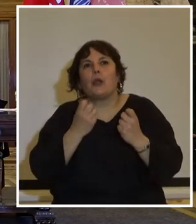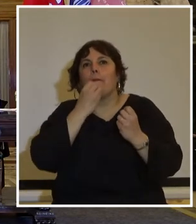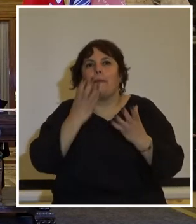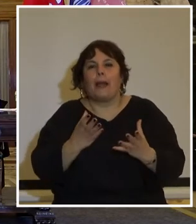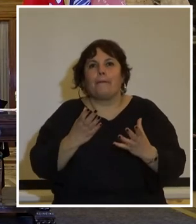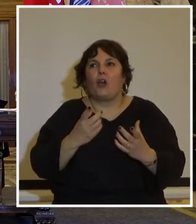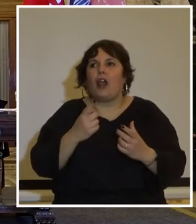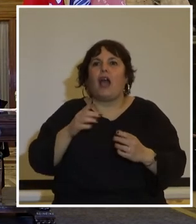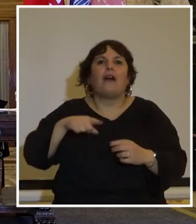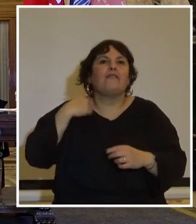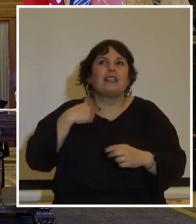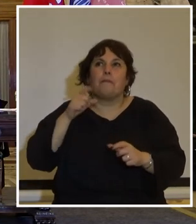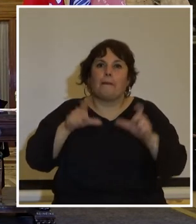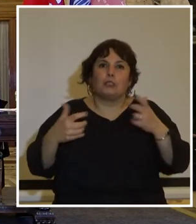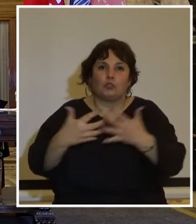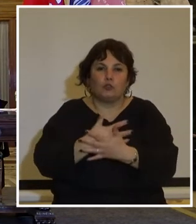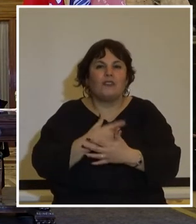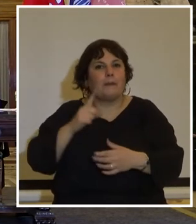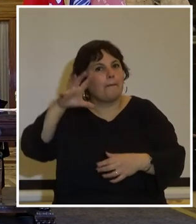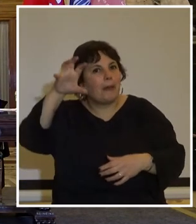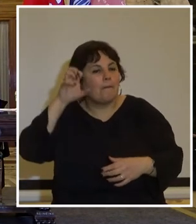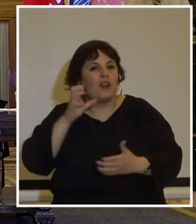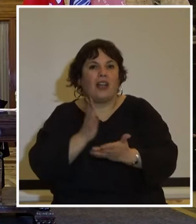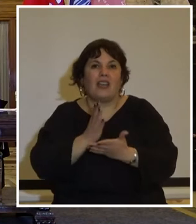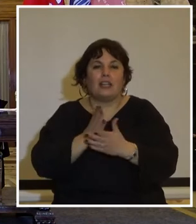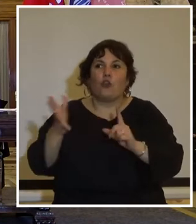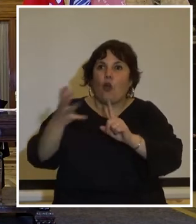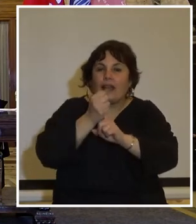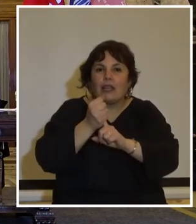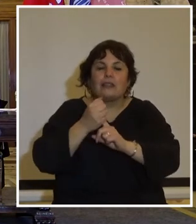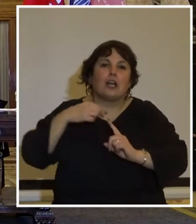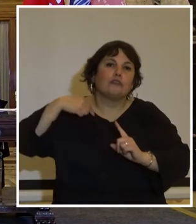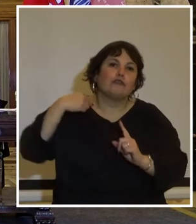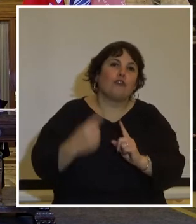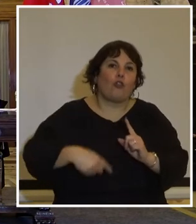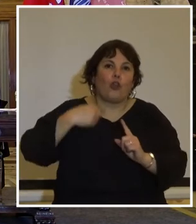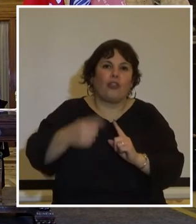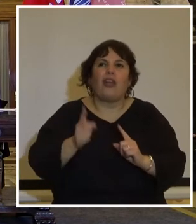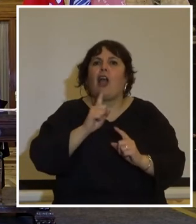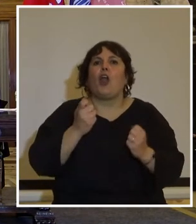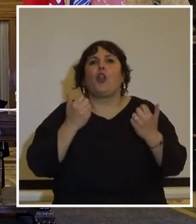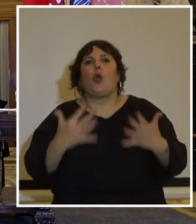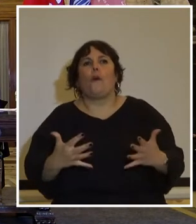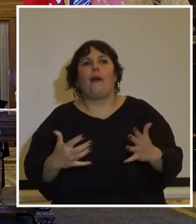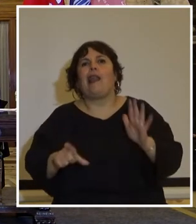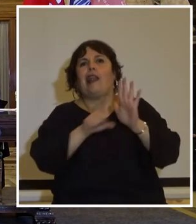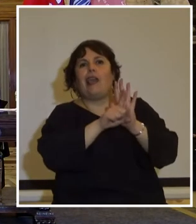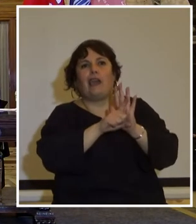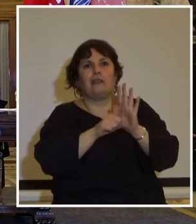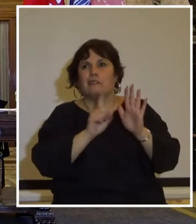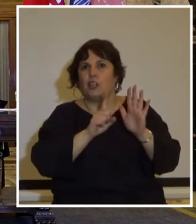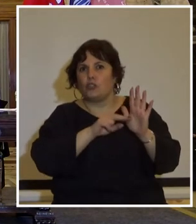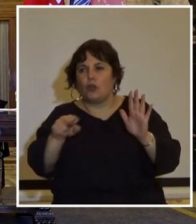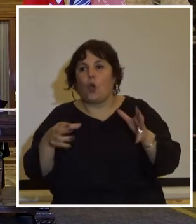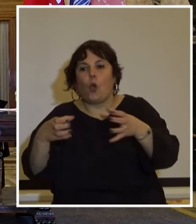homenajear a las víctimas es preciso la memoria para saber que los derechos se conquistan día a día y que de poco vale que estén escritos en una ley si no se sostienen